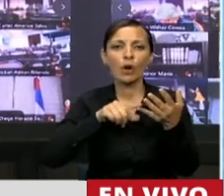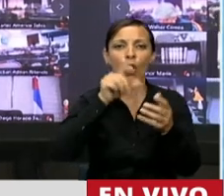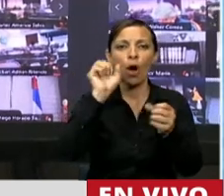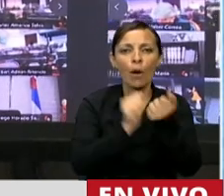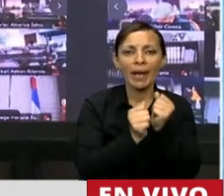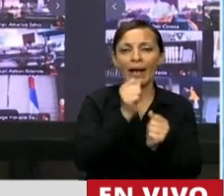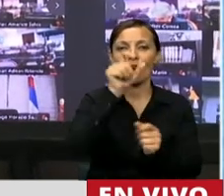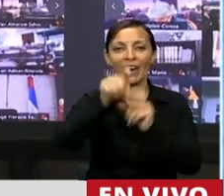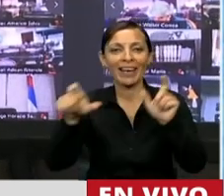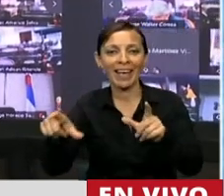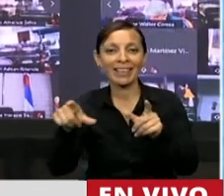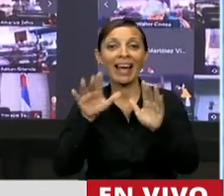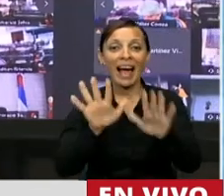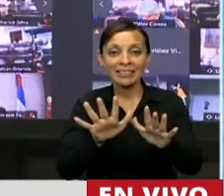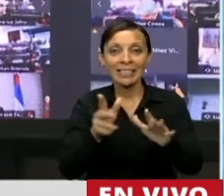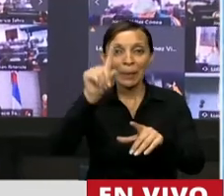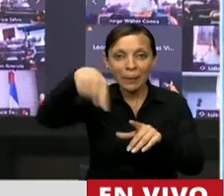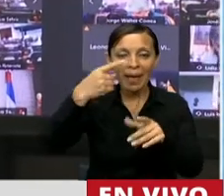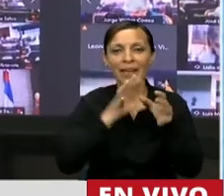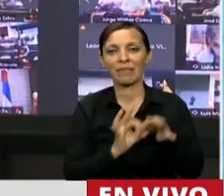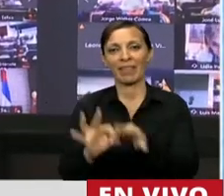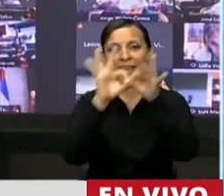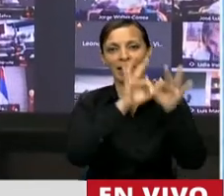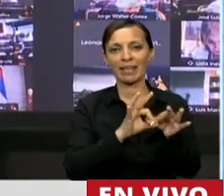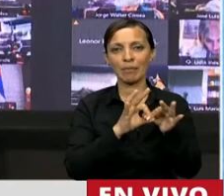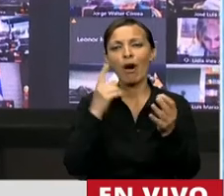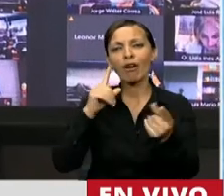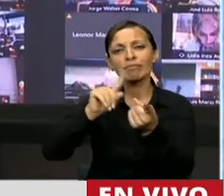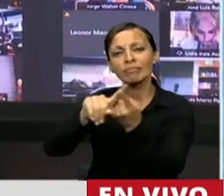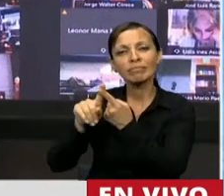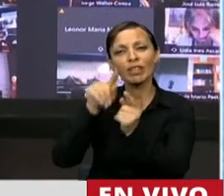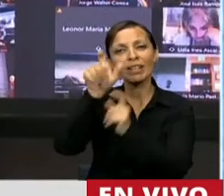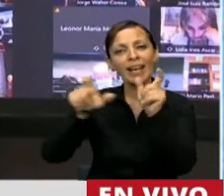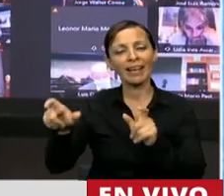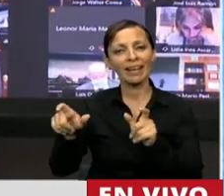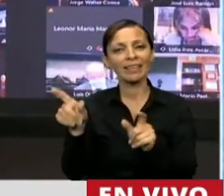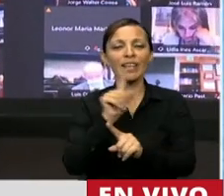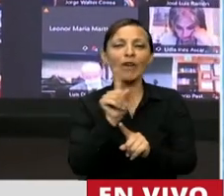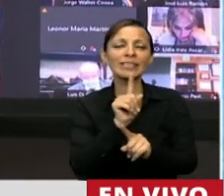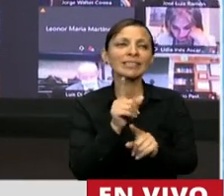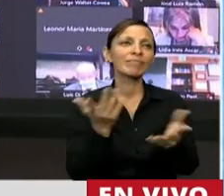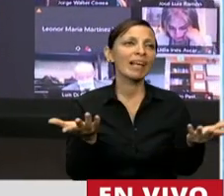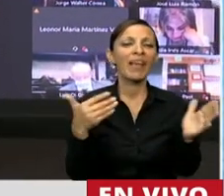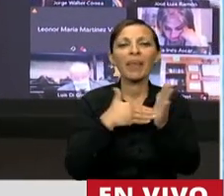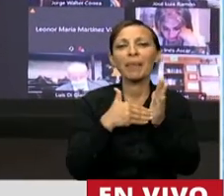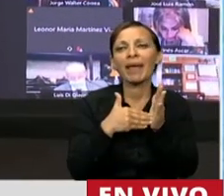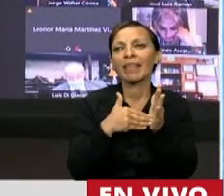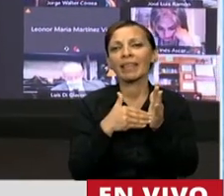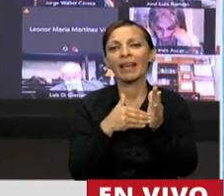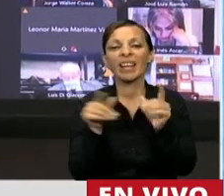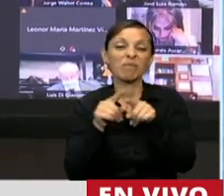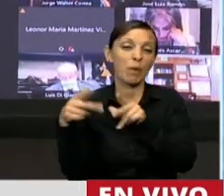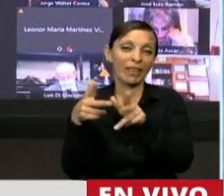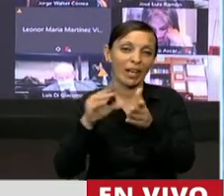el federalismo se hace con eso, con el pueblo y no depende, como decían por ahí algunas diputadas y